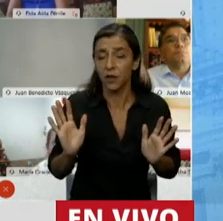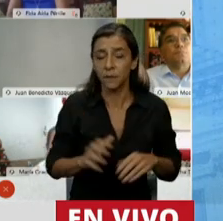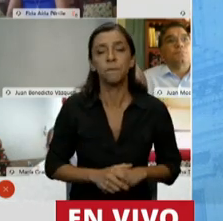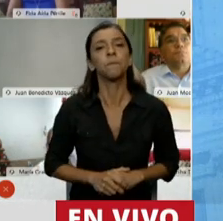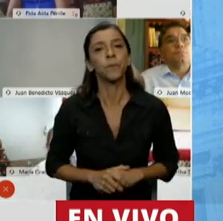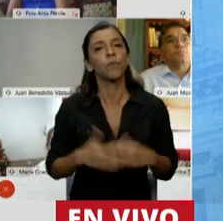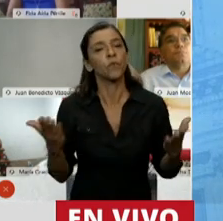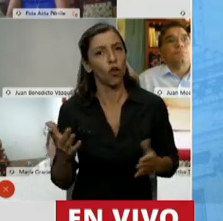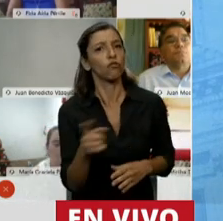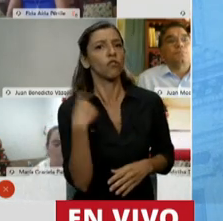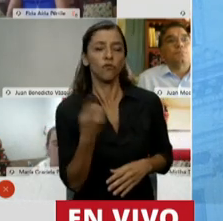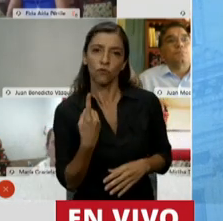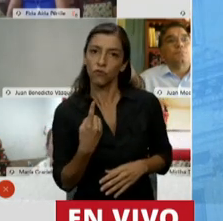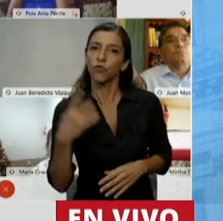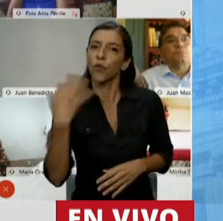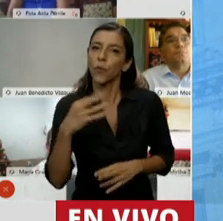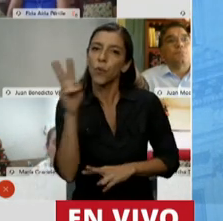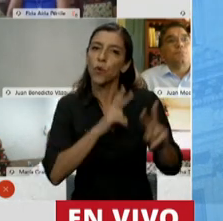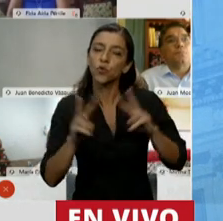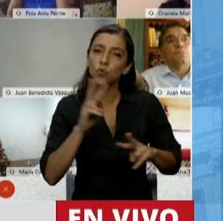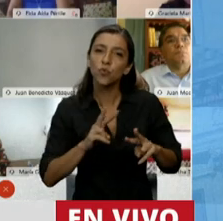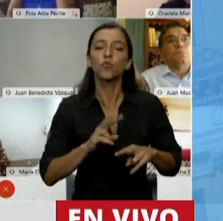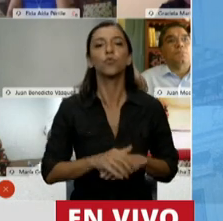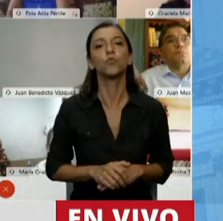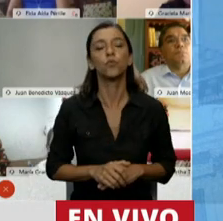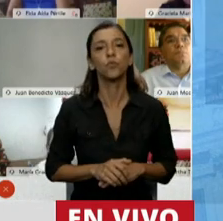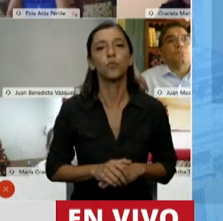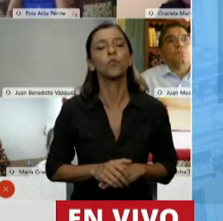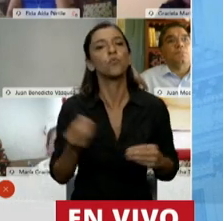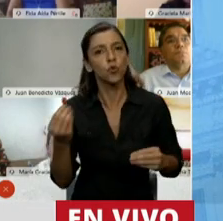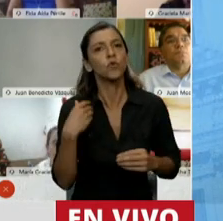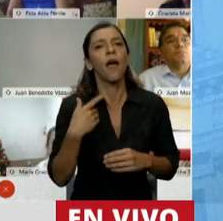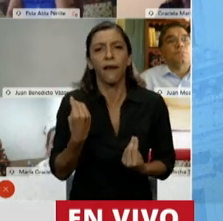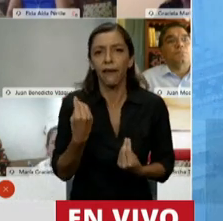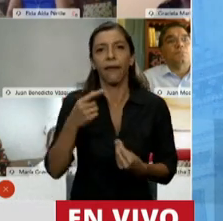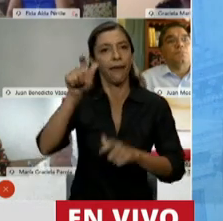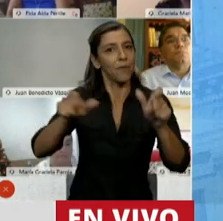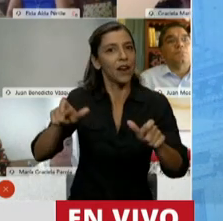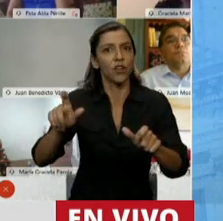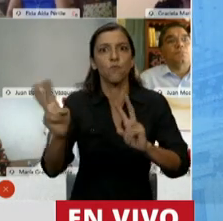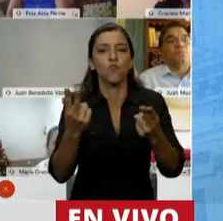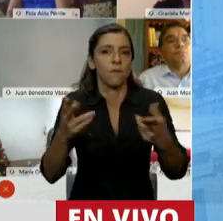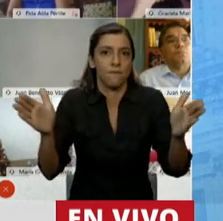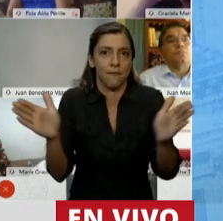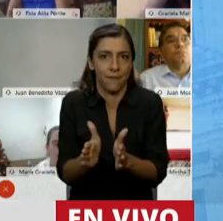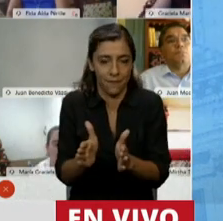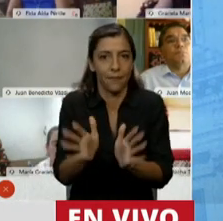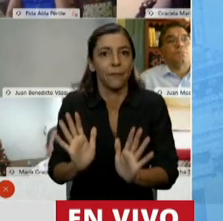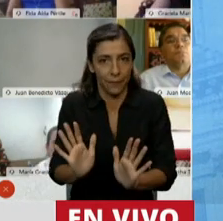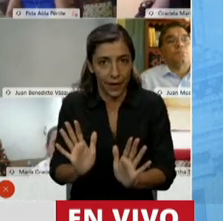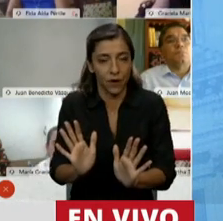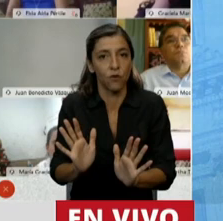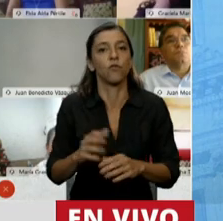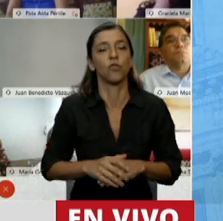de contribuir la reducción de la morbilidad y mortalidad prevenible en relación a las